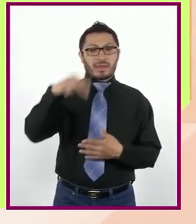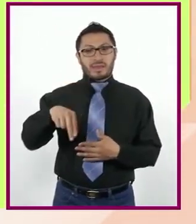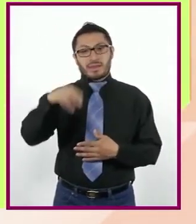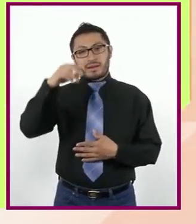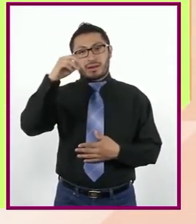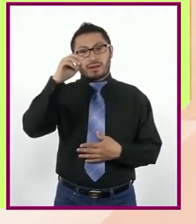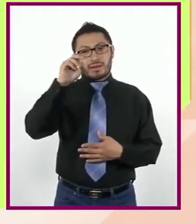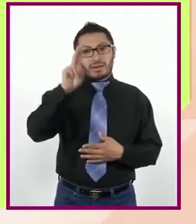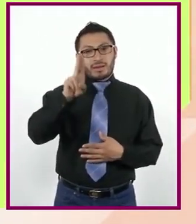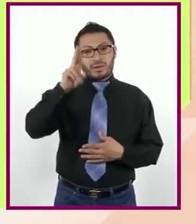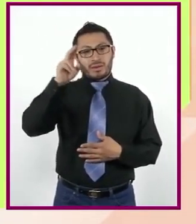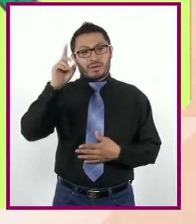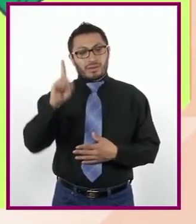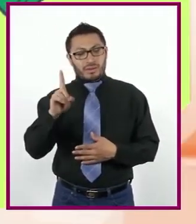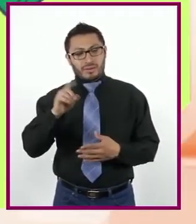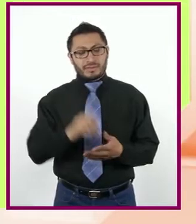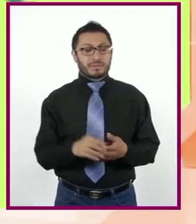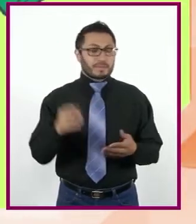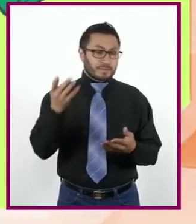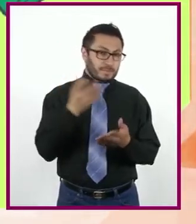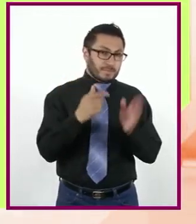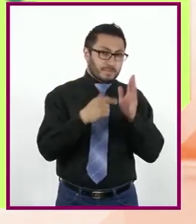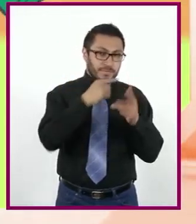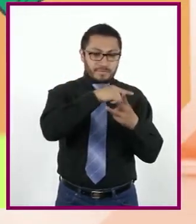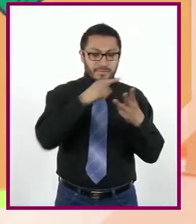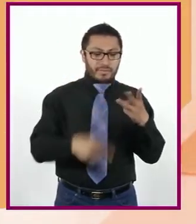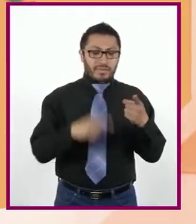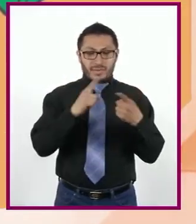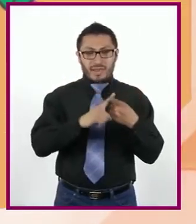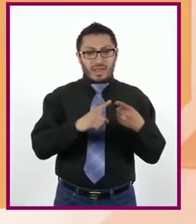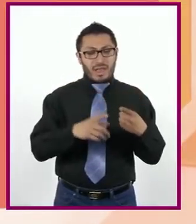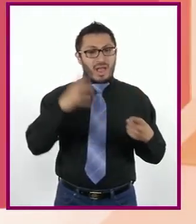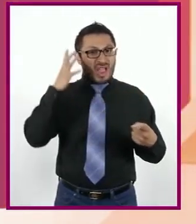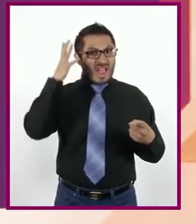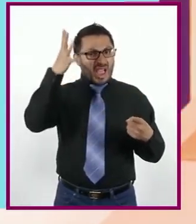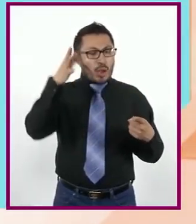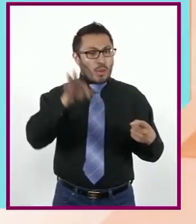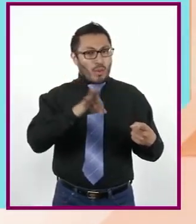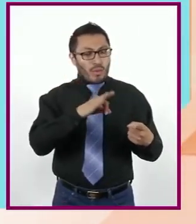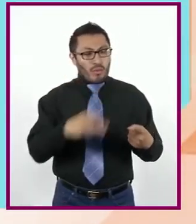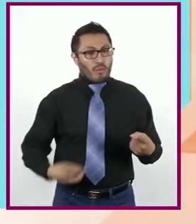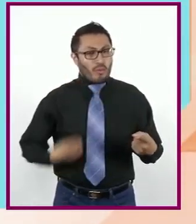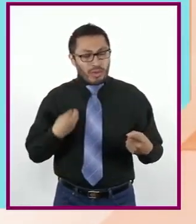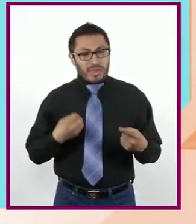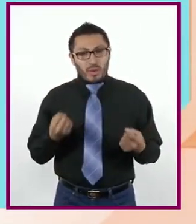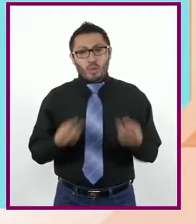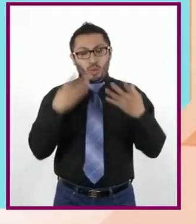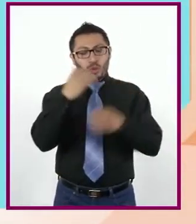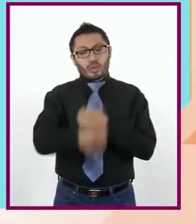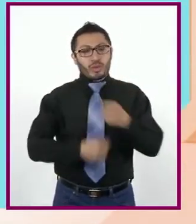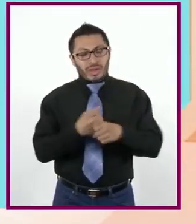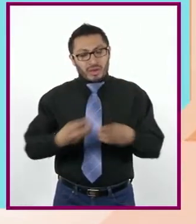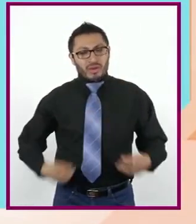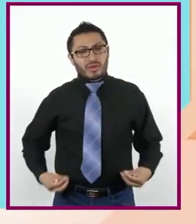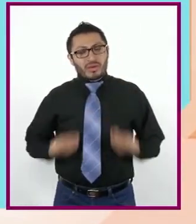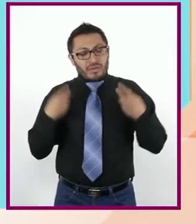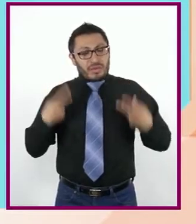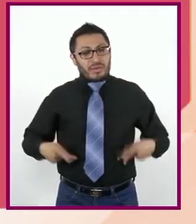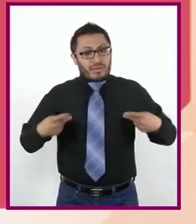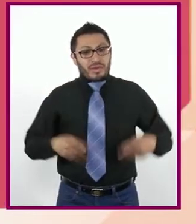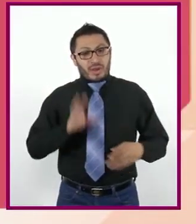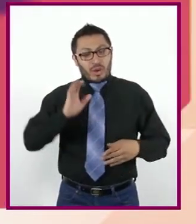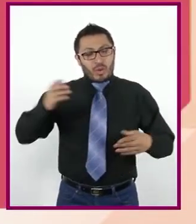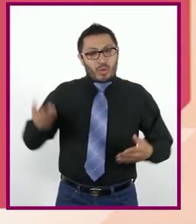Evalúa tres aspectos. Esperanza de vida. Los años que puede vivir una persona a partir de su nacimiento.